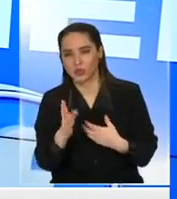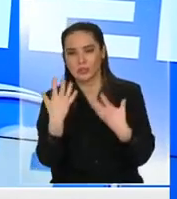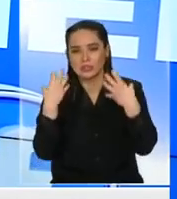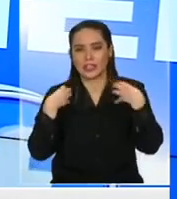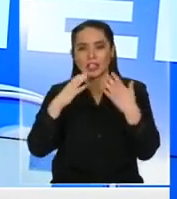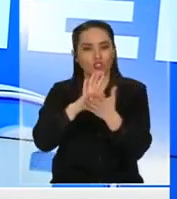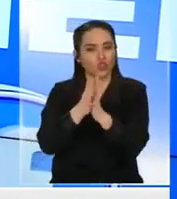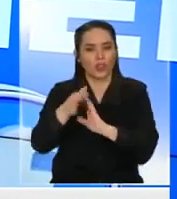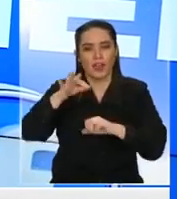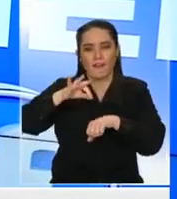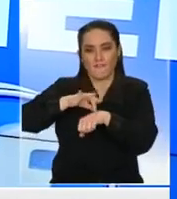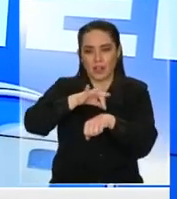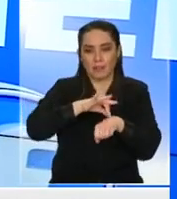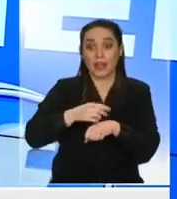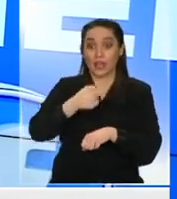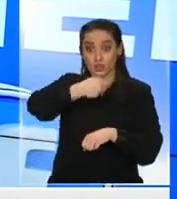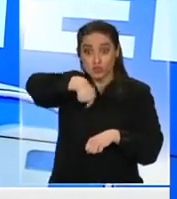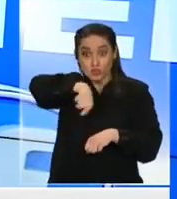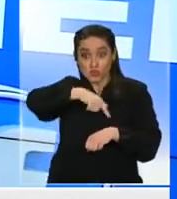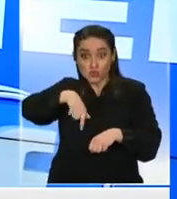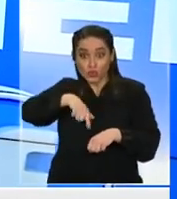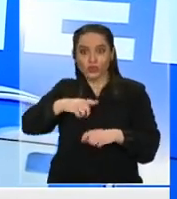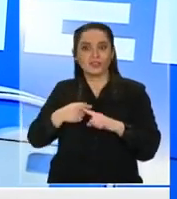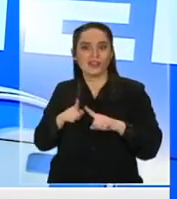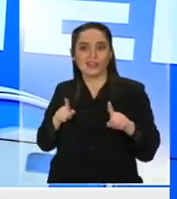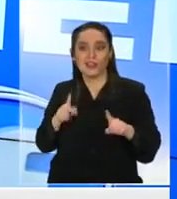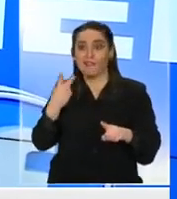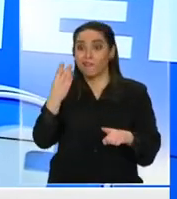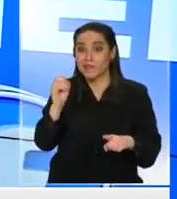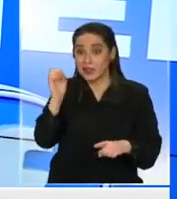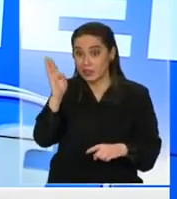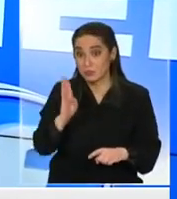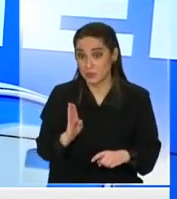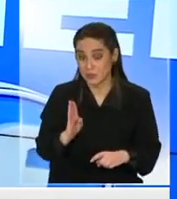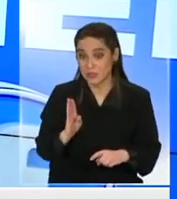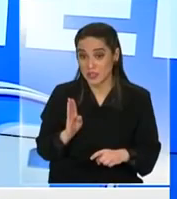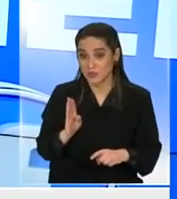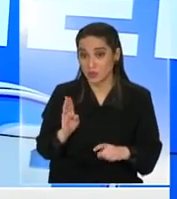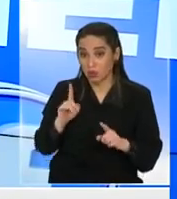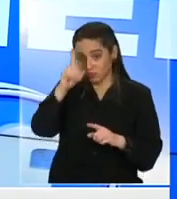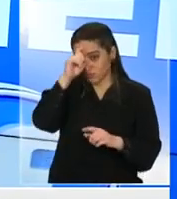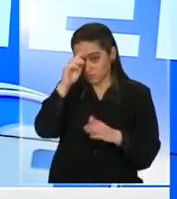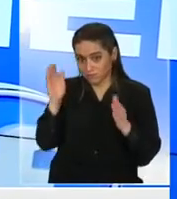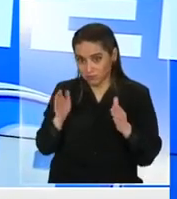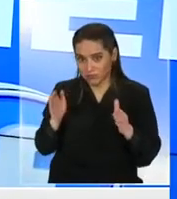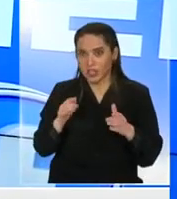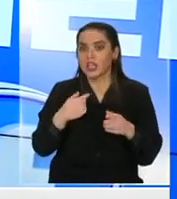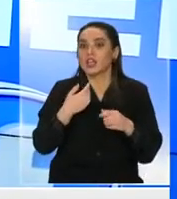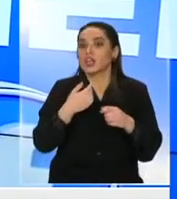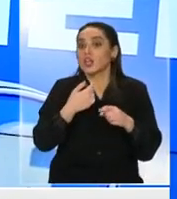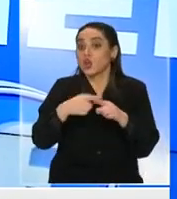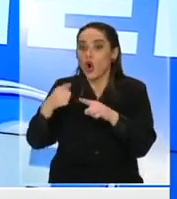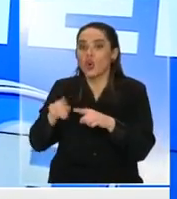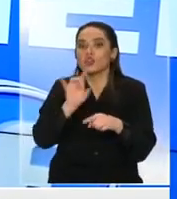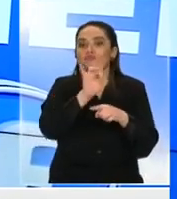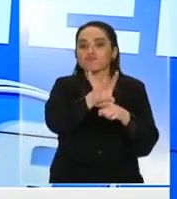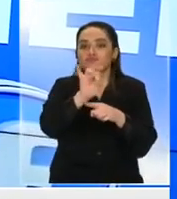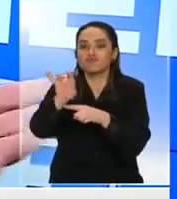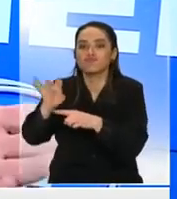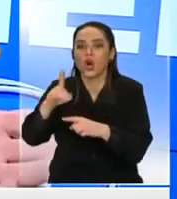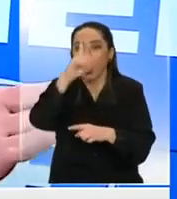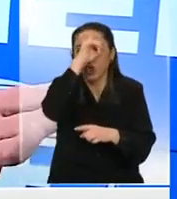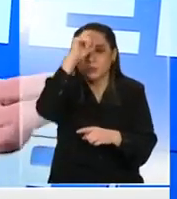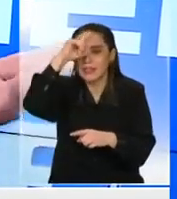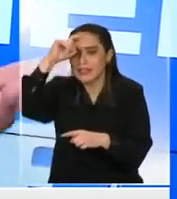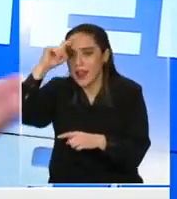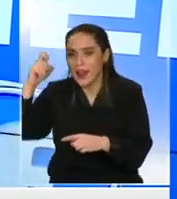enfermedades nosotros solo resolvemos cerca del 20% de las enfermedades en el nivel primario y todo lo otro lo derivamos a los hospitales yo creo que